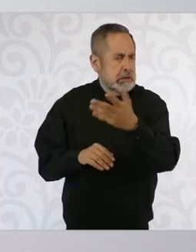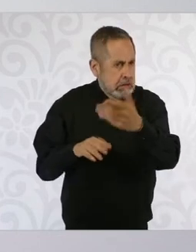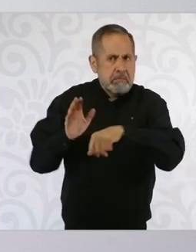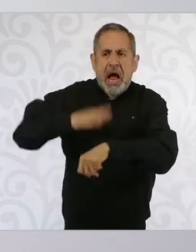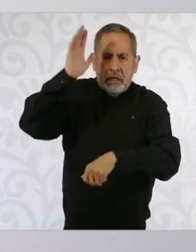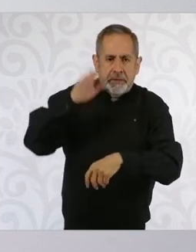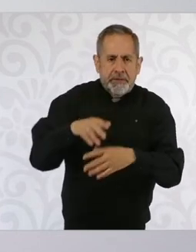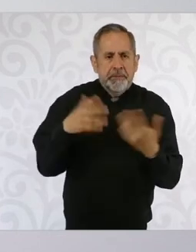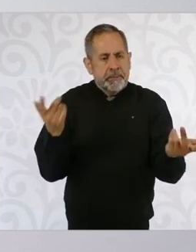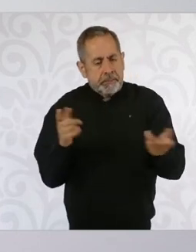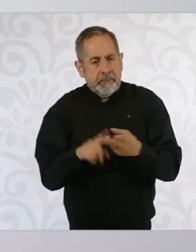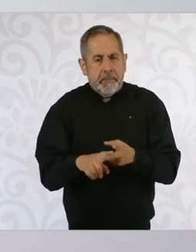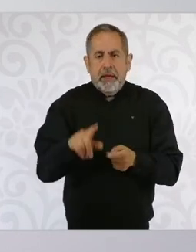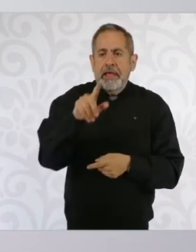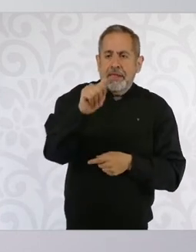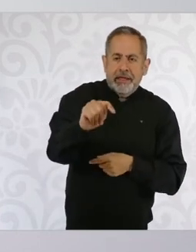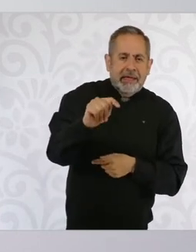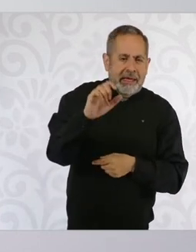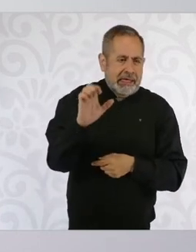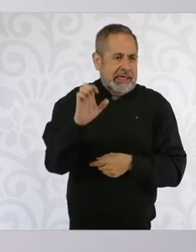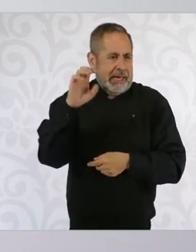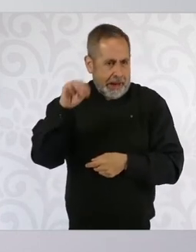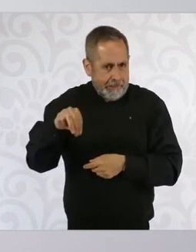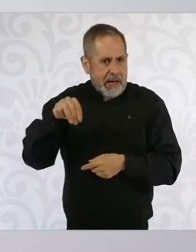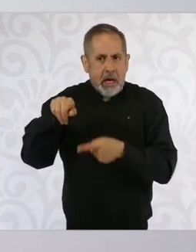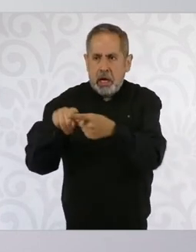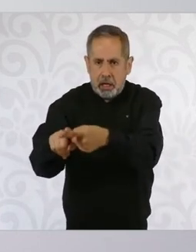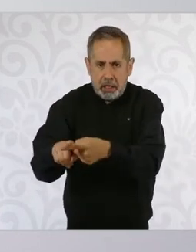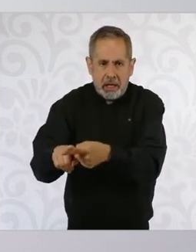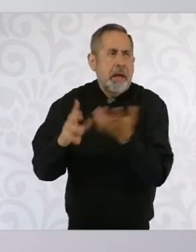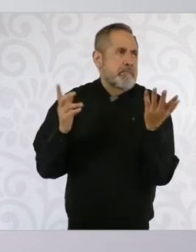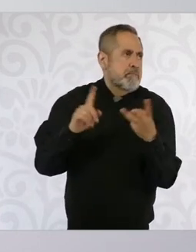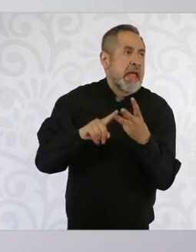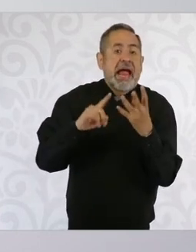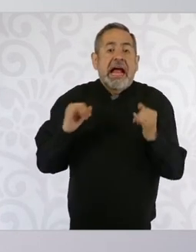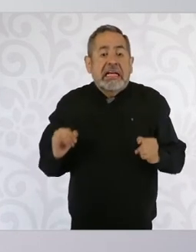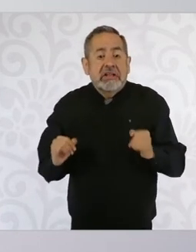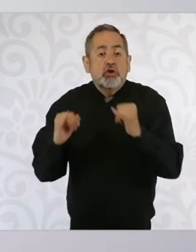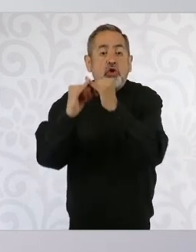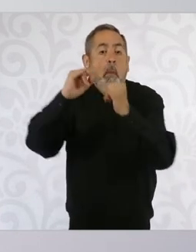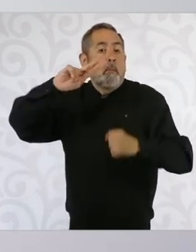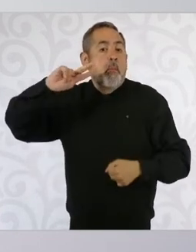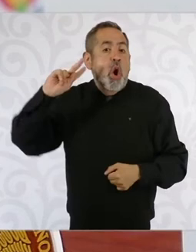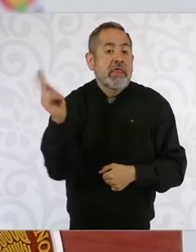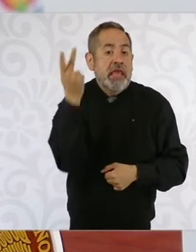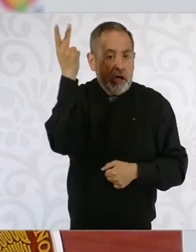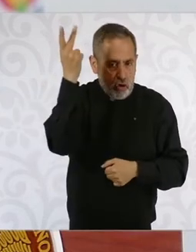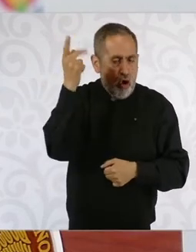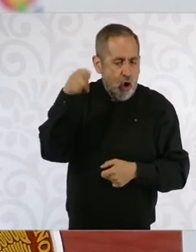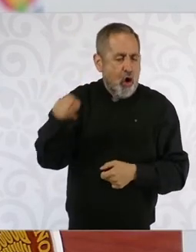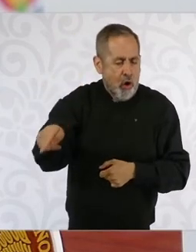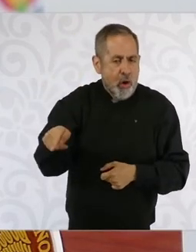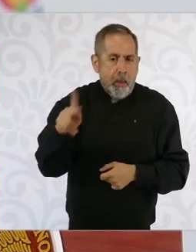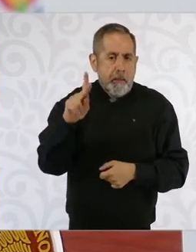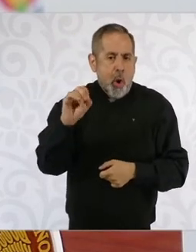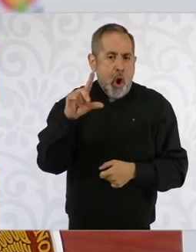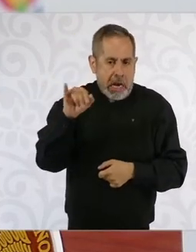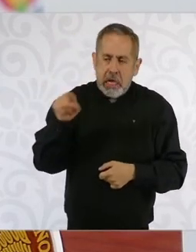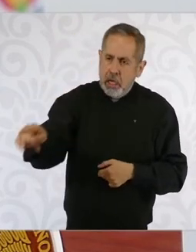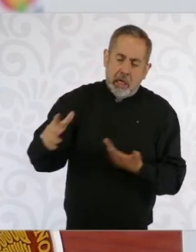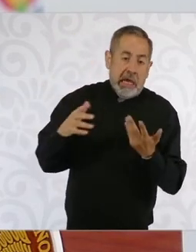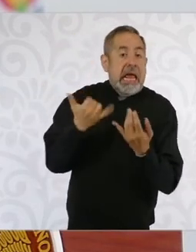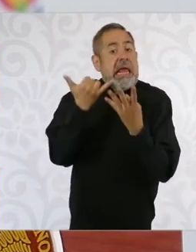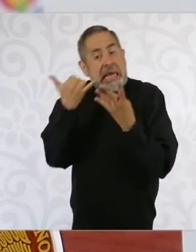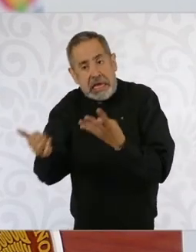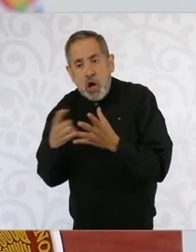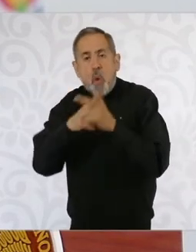el TQNM, el Instituto Politécnico Nacional, y las universidades públicas que van a tener